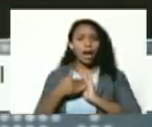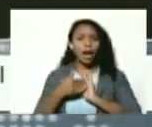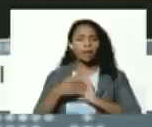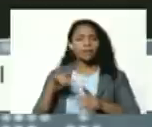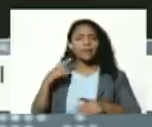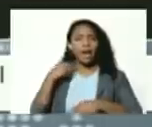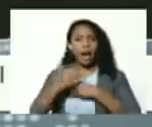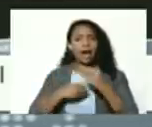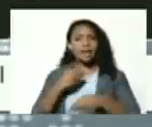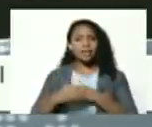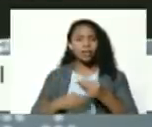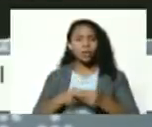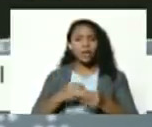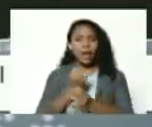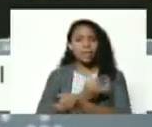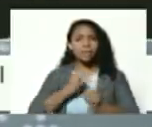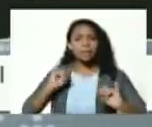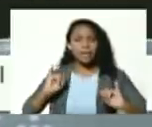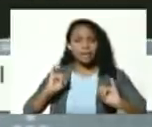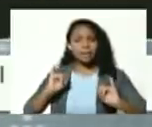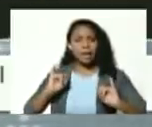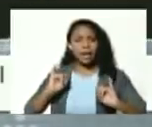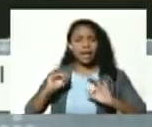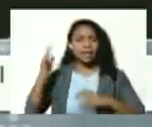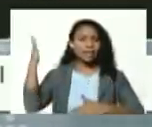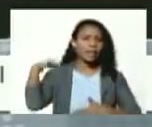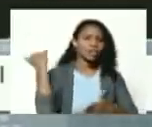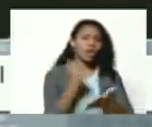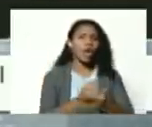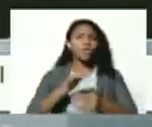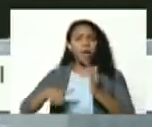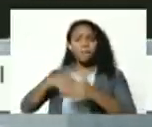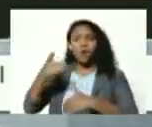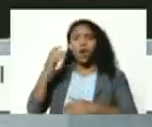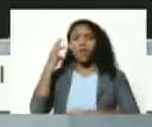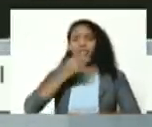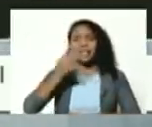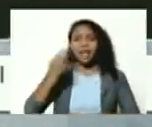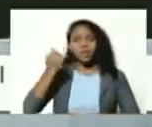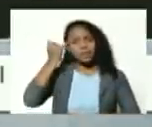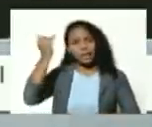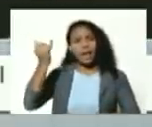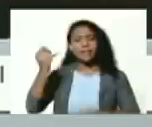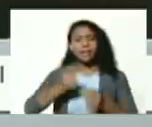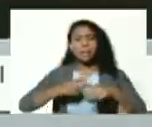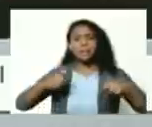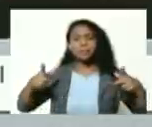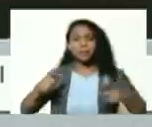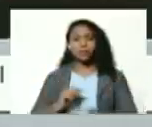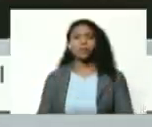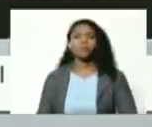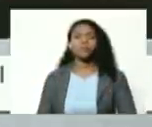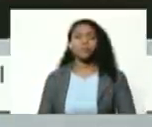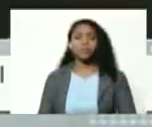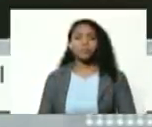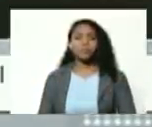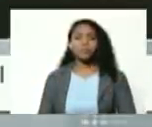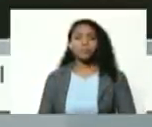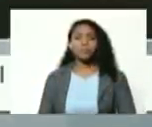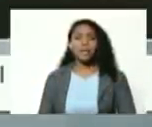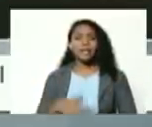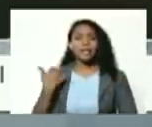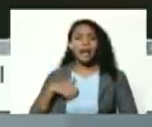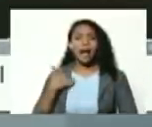apoderaron de la independencia y traicionaron después los verdaderos ideales de emancipación desde